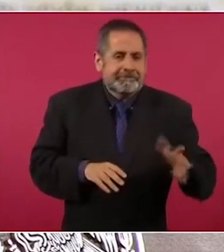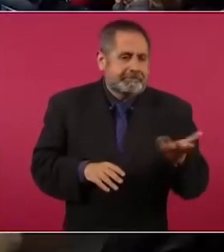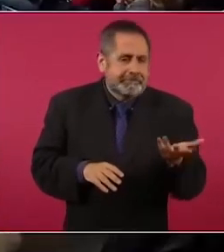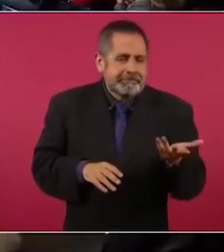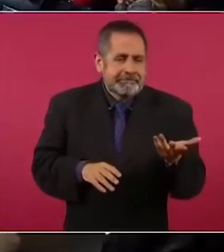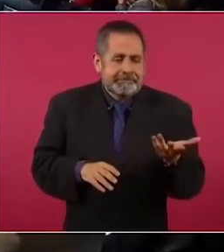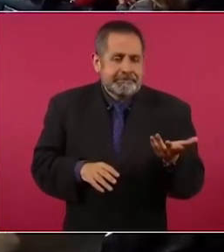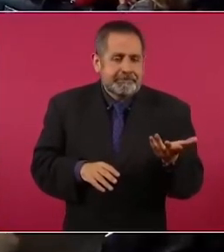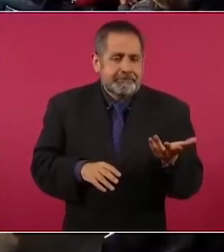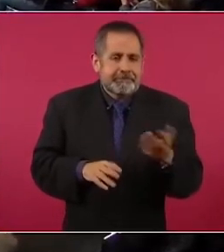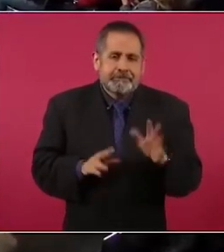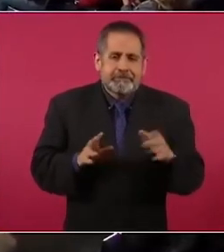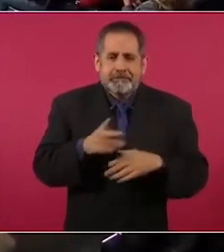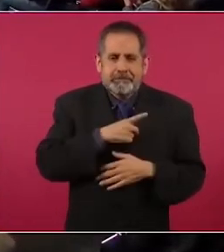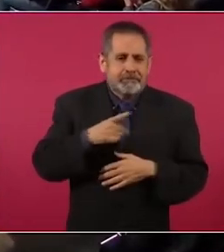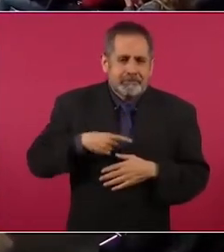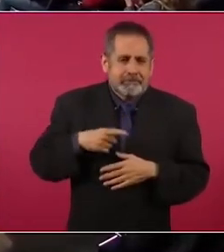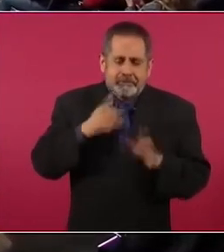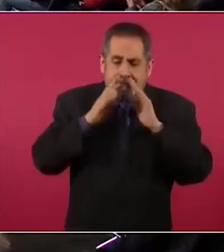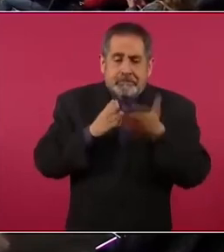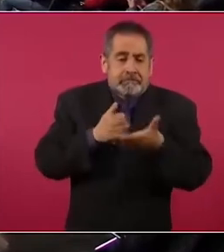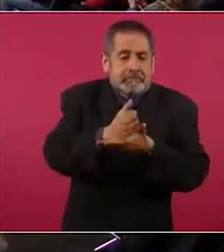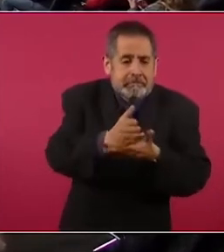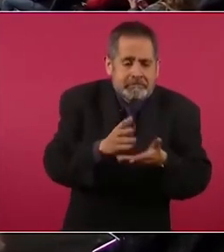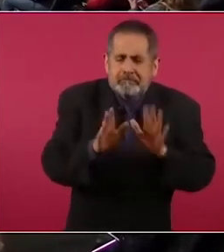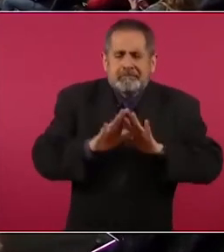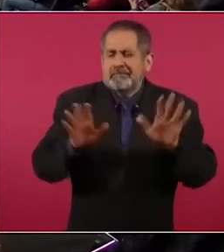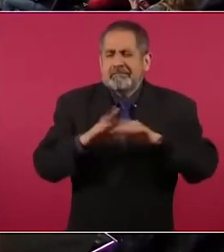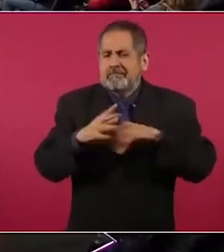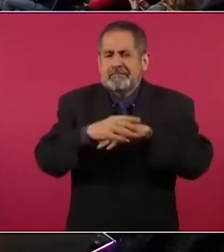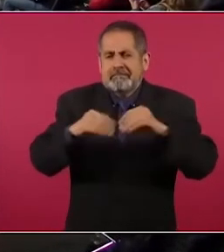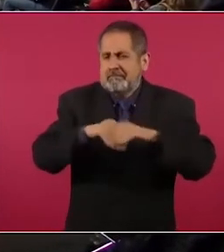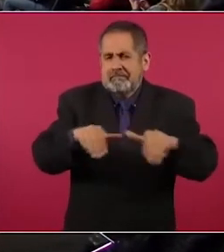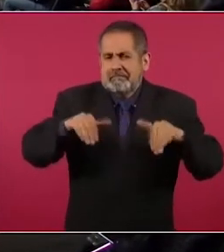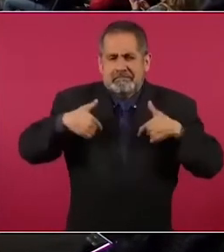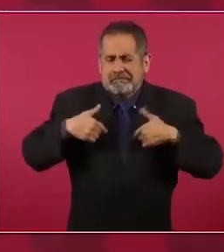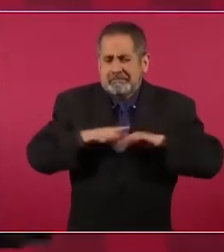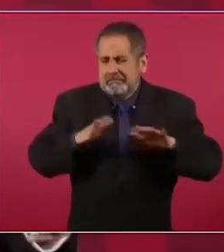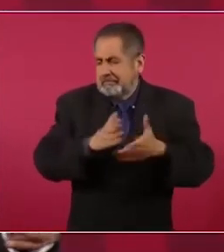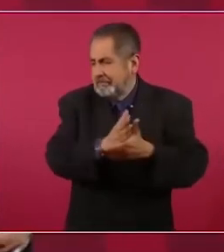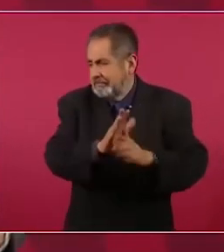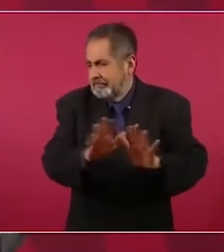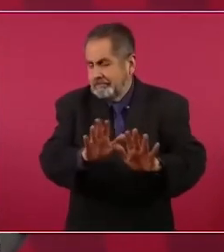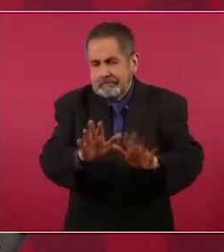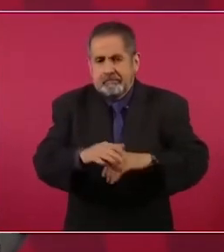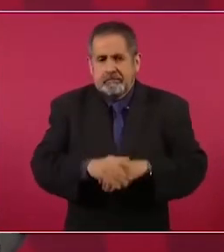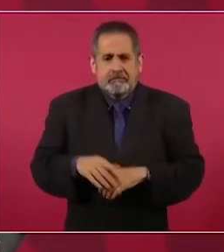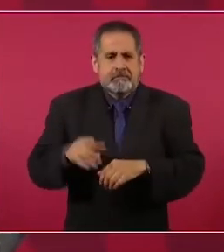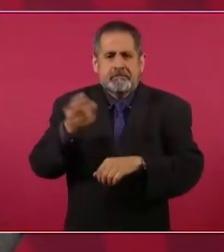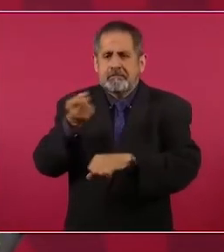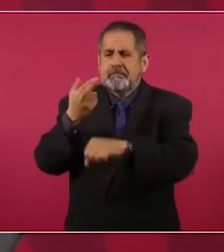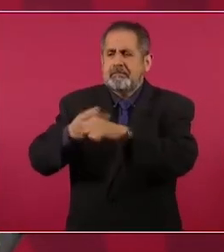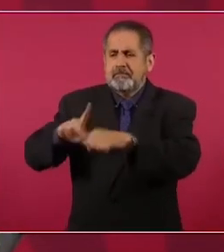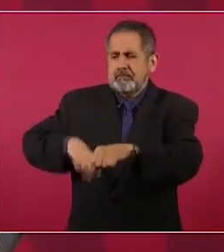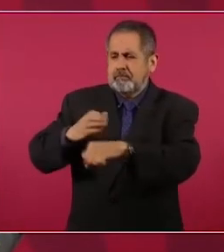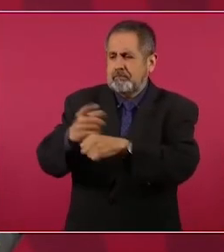no tengo por qué meterme en eso. Entonces, gobernación,